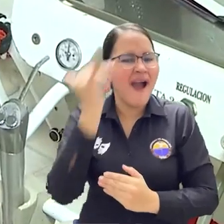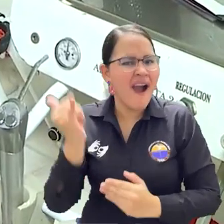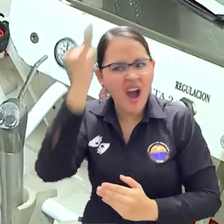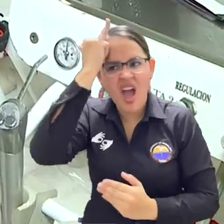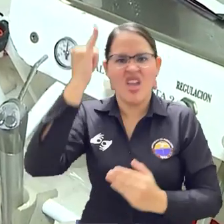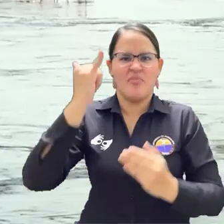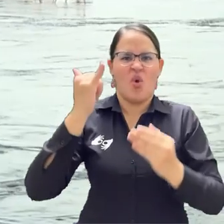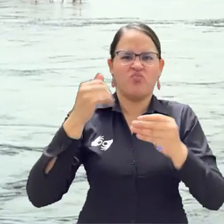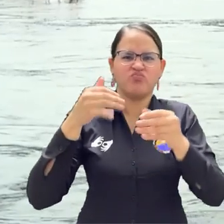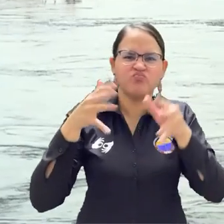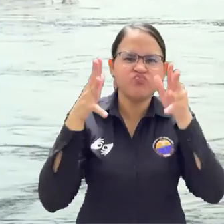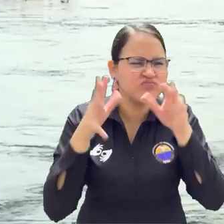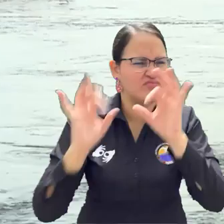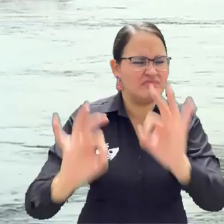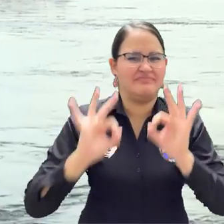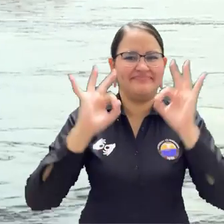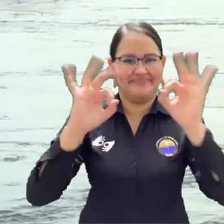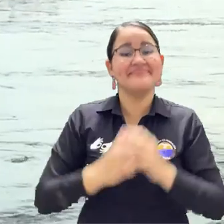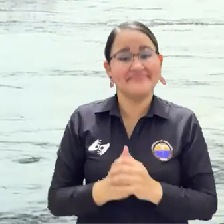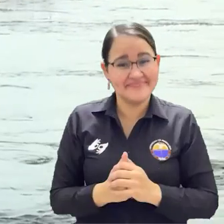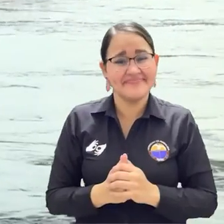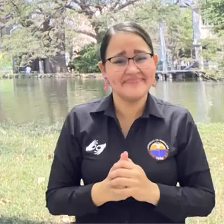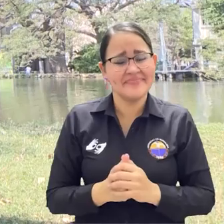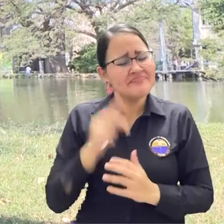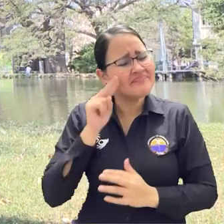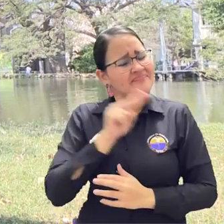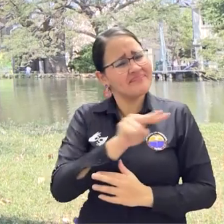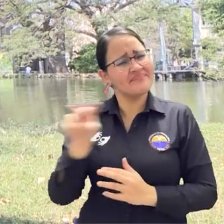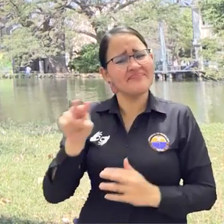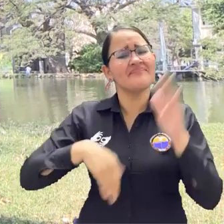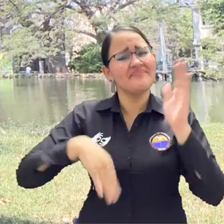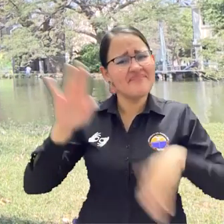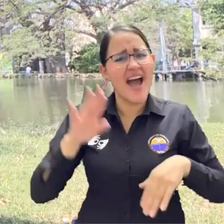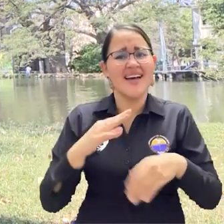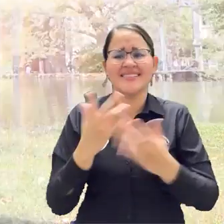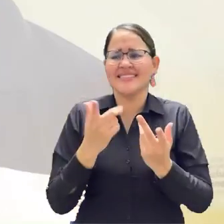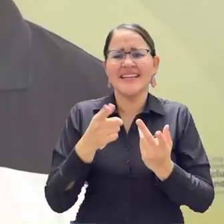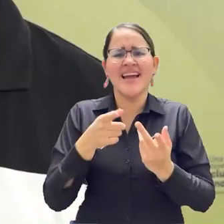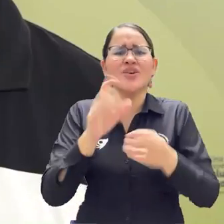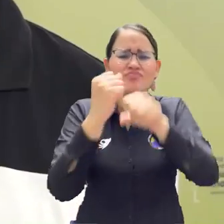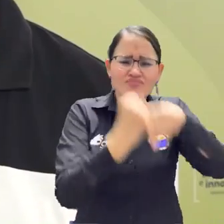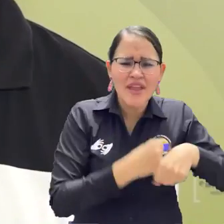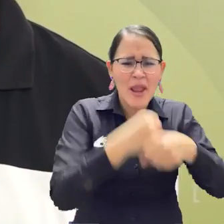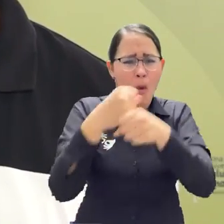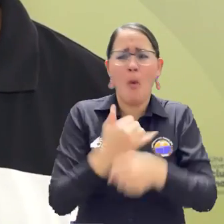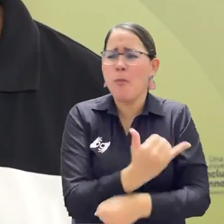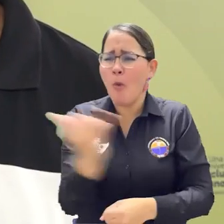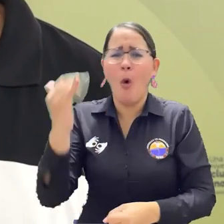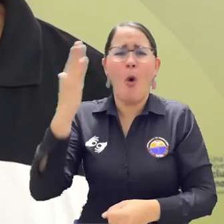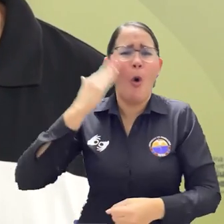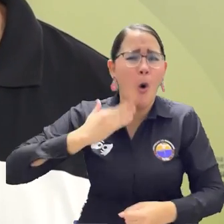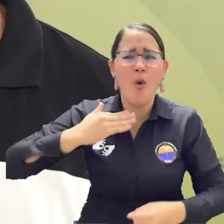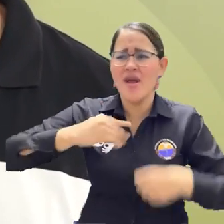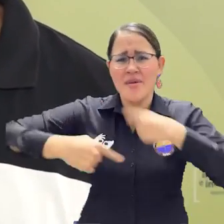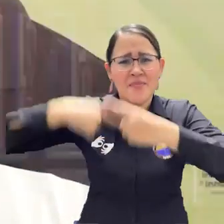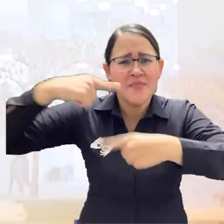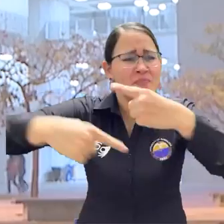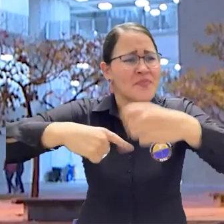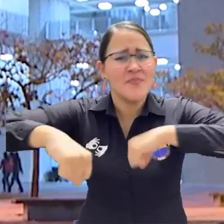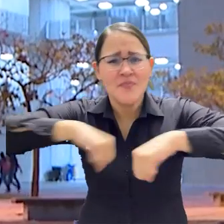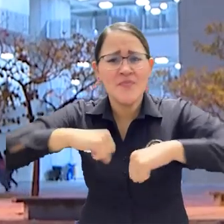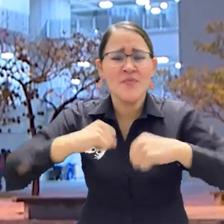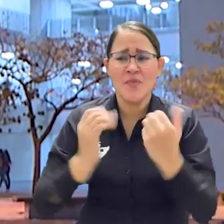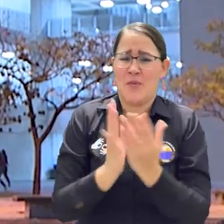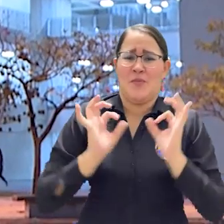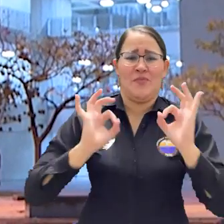excelencia académica El banco está habido de una nueva generación y que sean esos estudiantes bien preparados que enfrenten estos nuevos retos